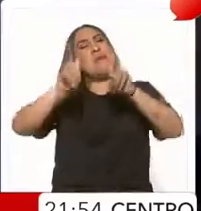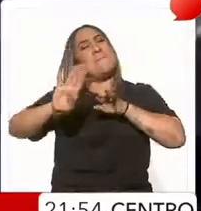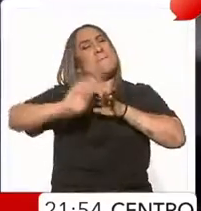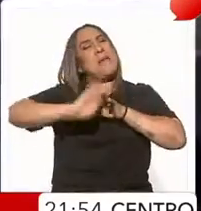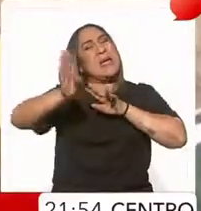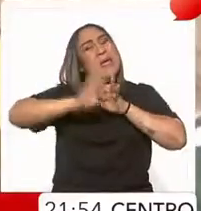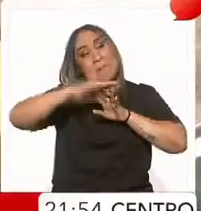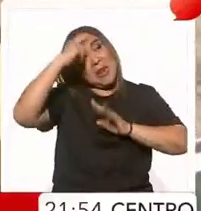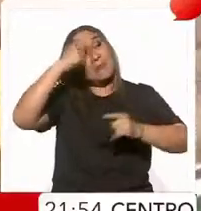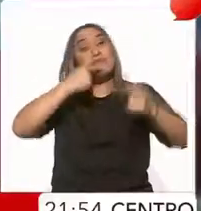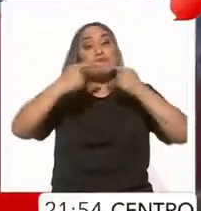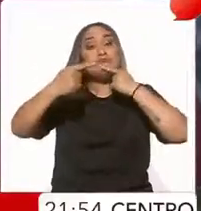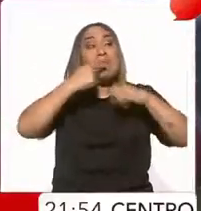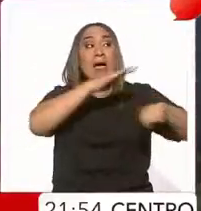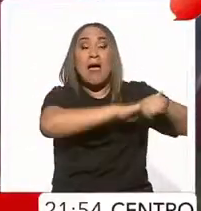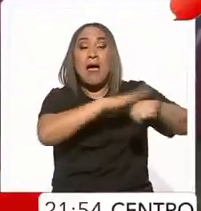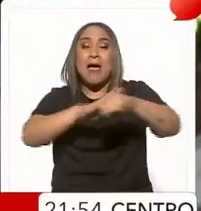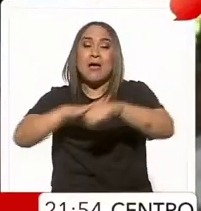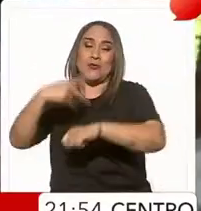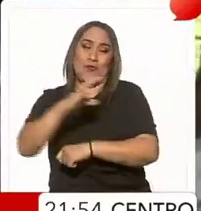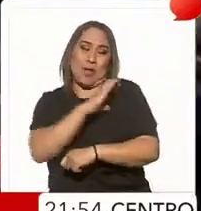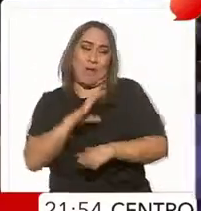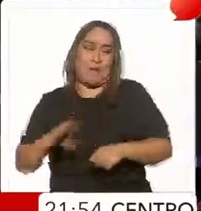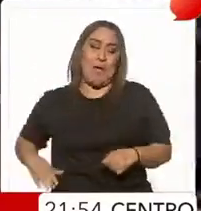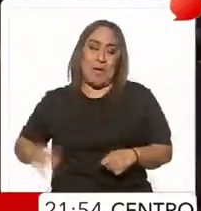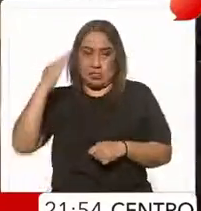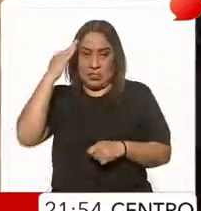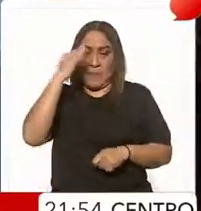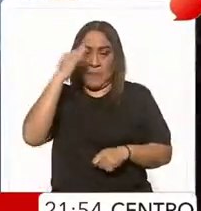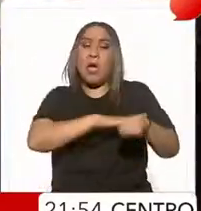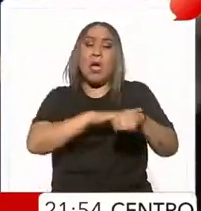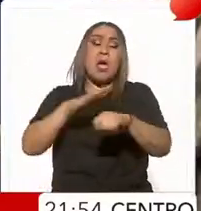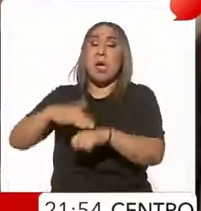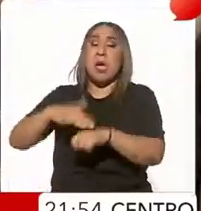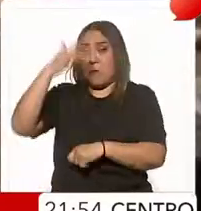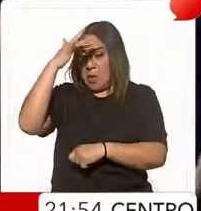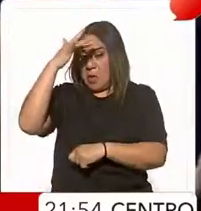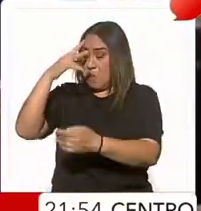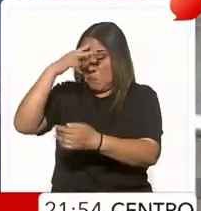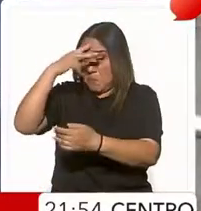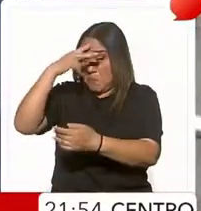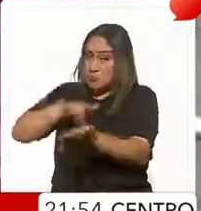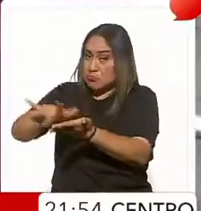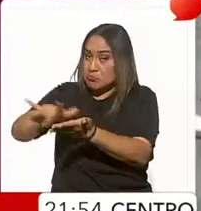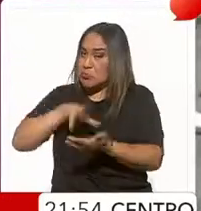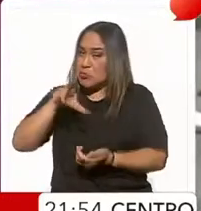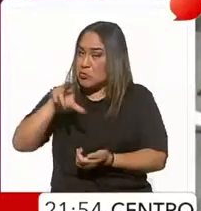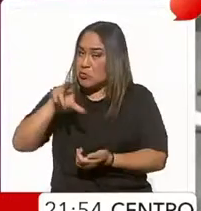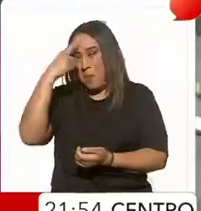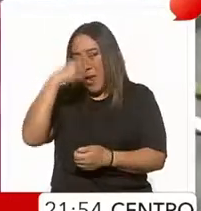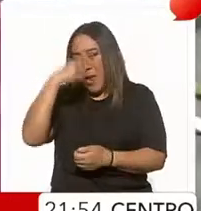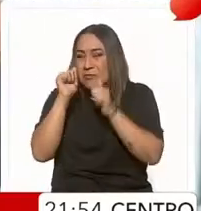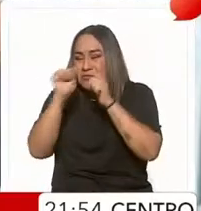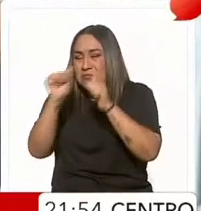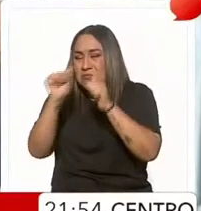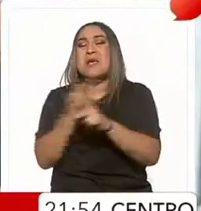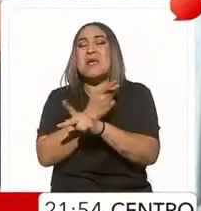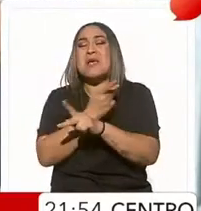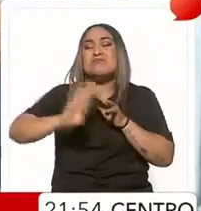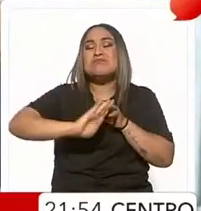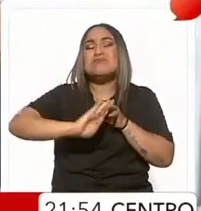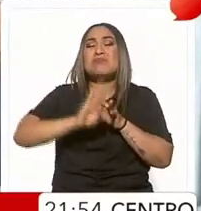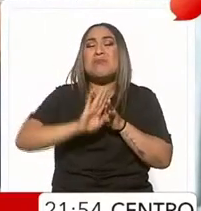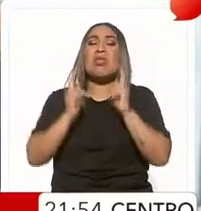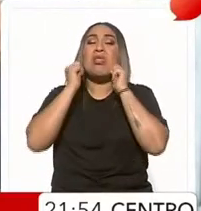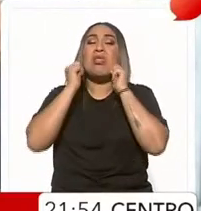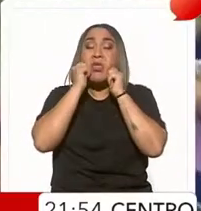incendiario de su campaña en estos días afirmó que no daría recursos a México para atender las causas de la migración irregular invirtiendo